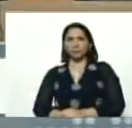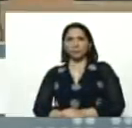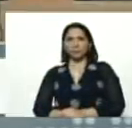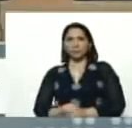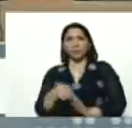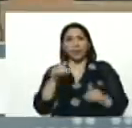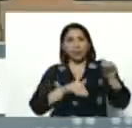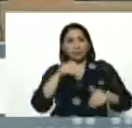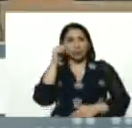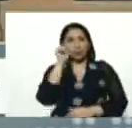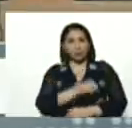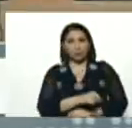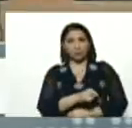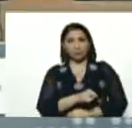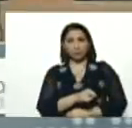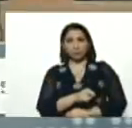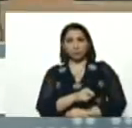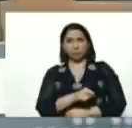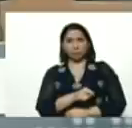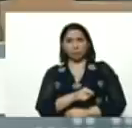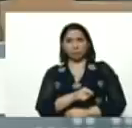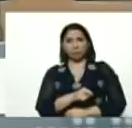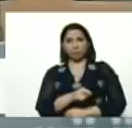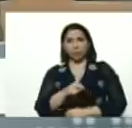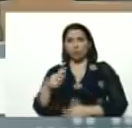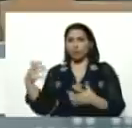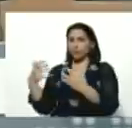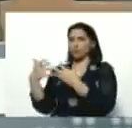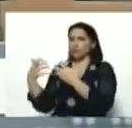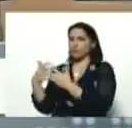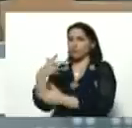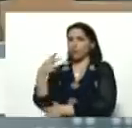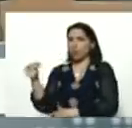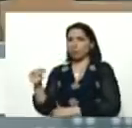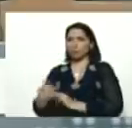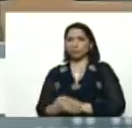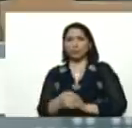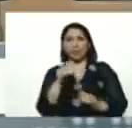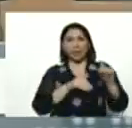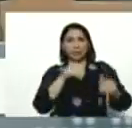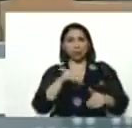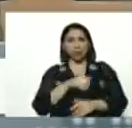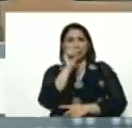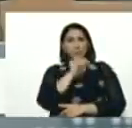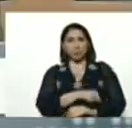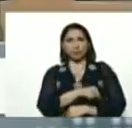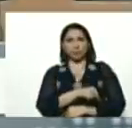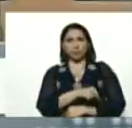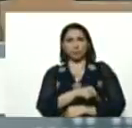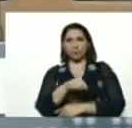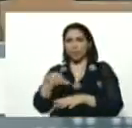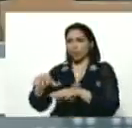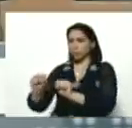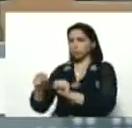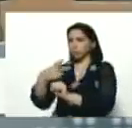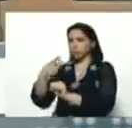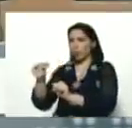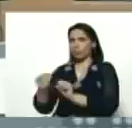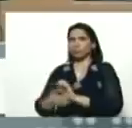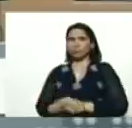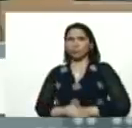elecciones sí, guarimbas no, elecciones sí, invasiones no,